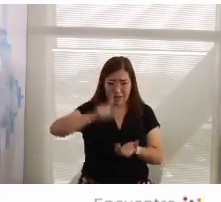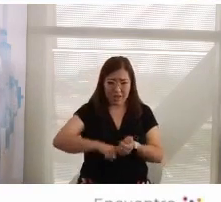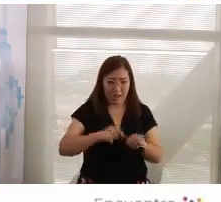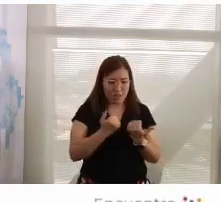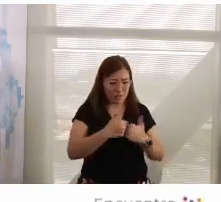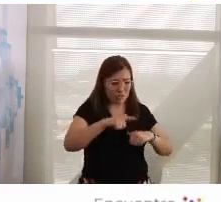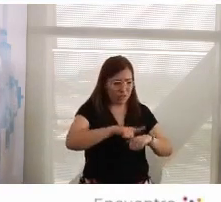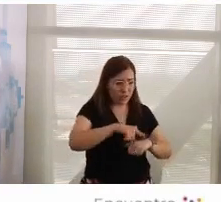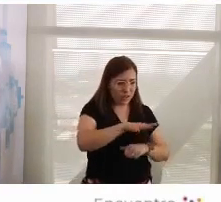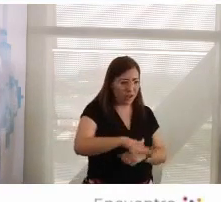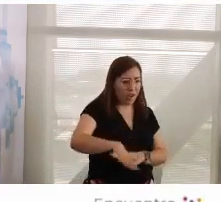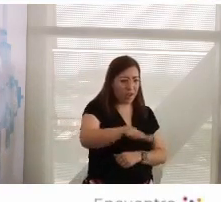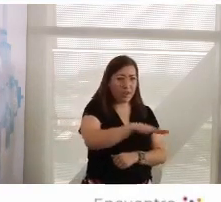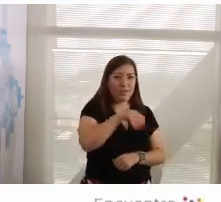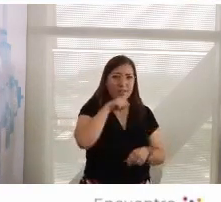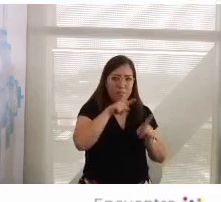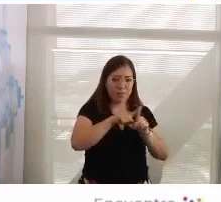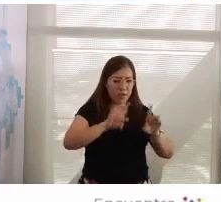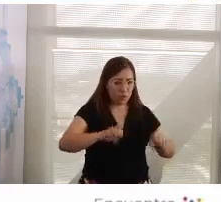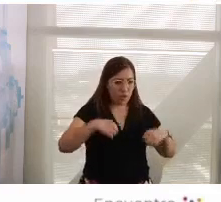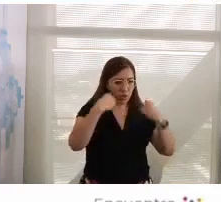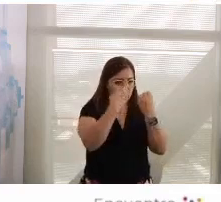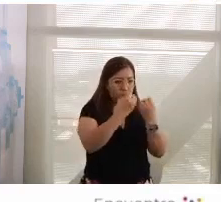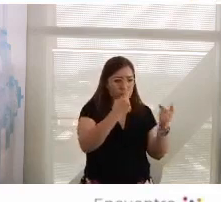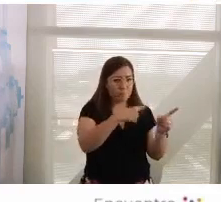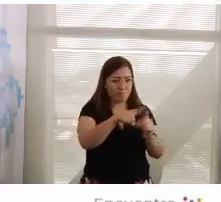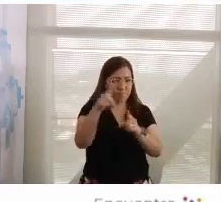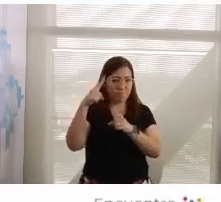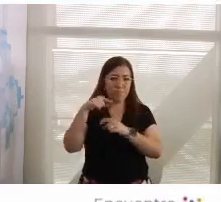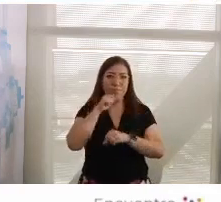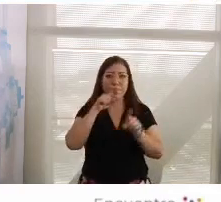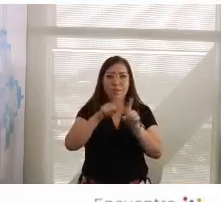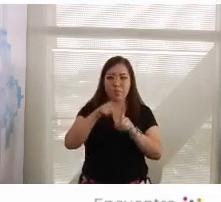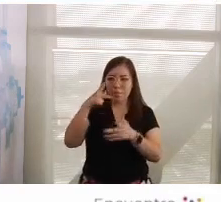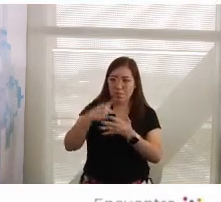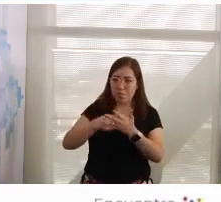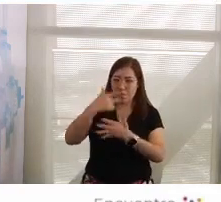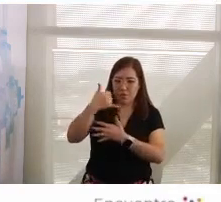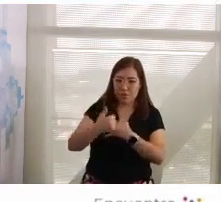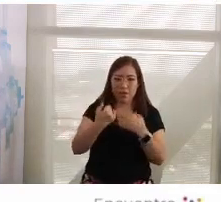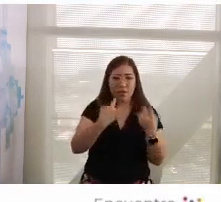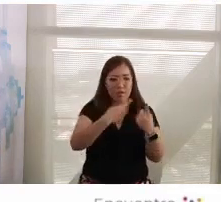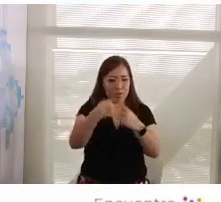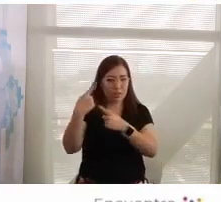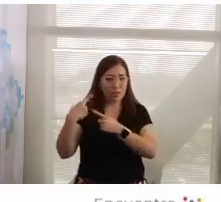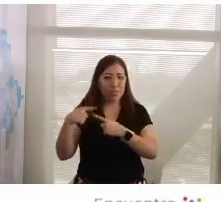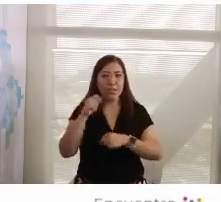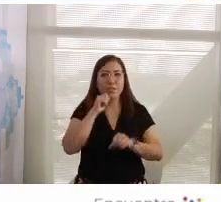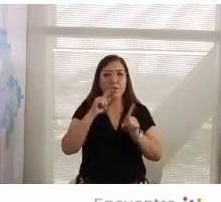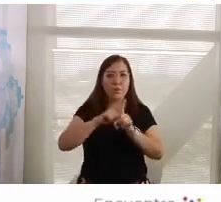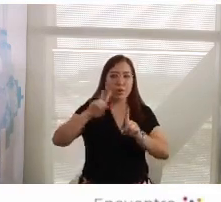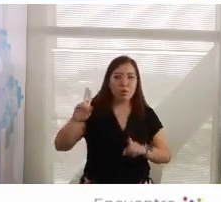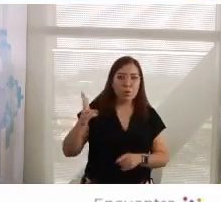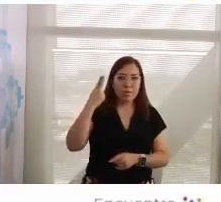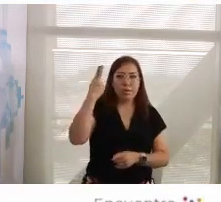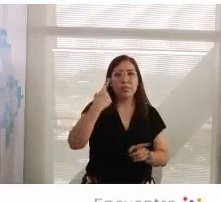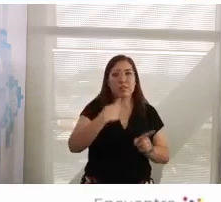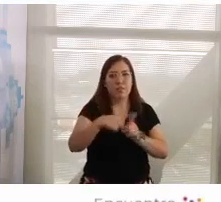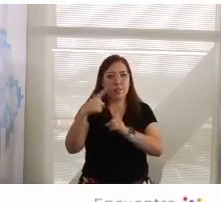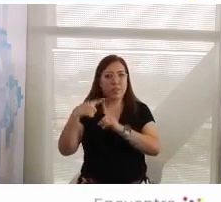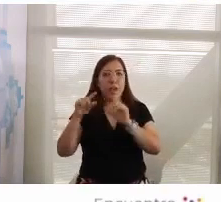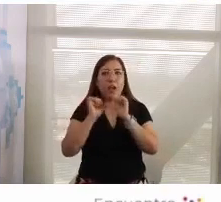líderes de organizaciones, de proyectos, de redes, de universidades, de asociaciones